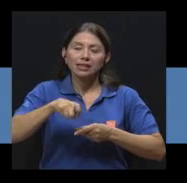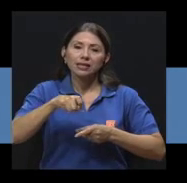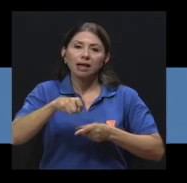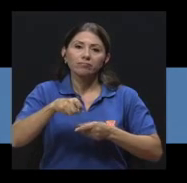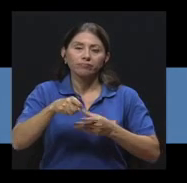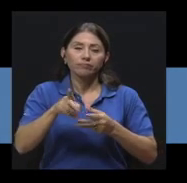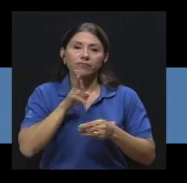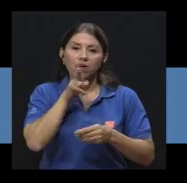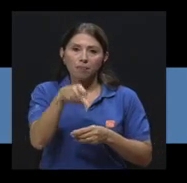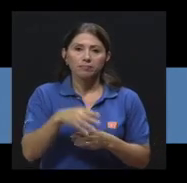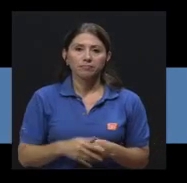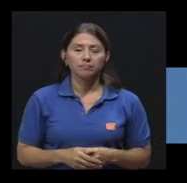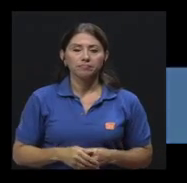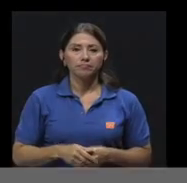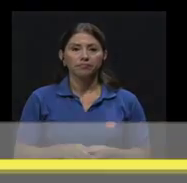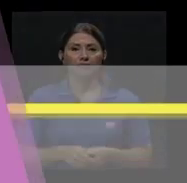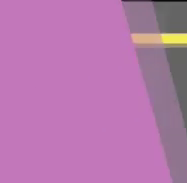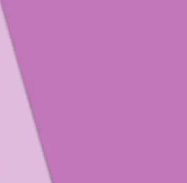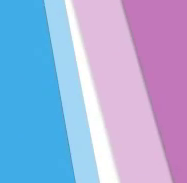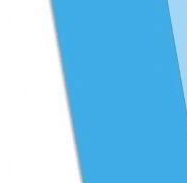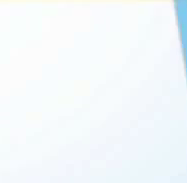el aplicarlo.